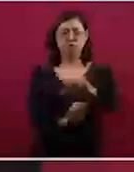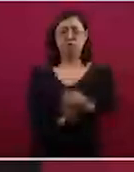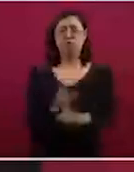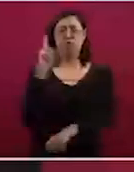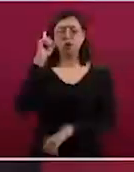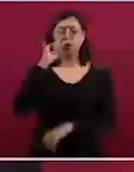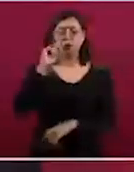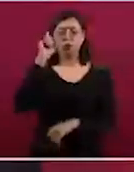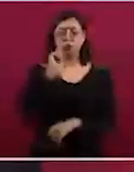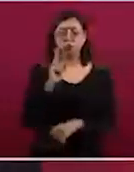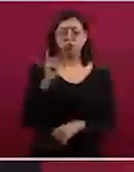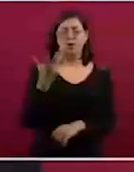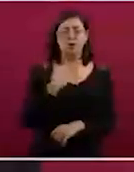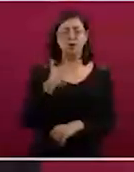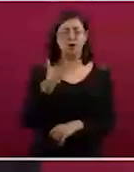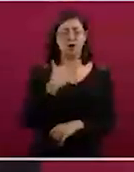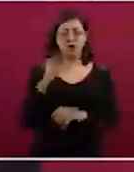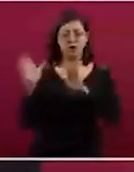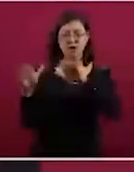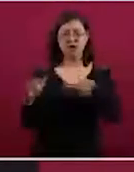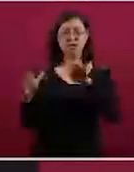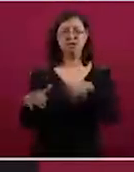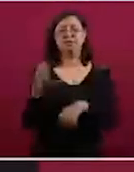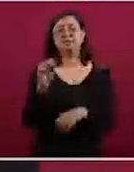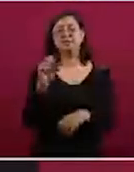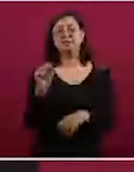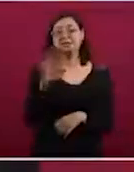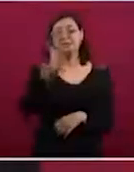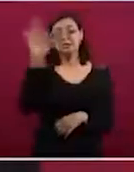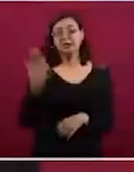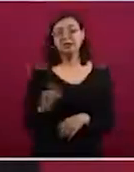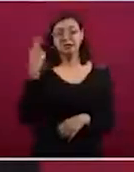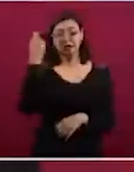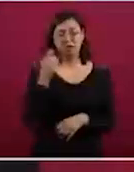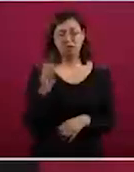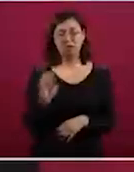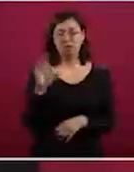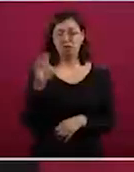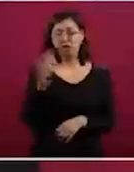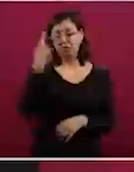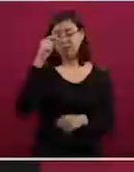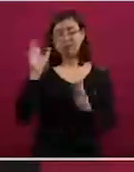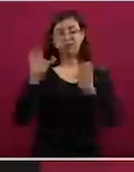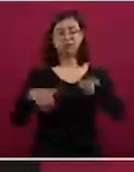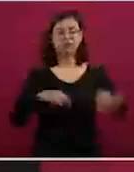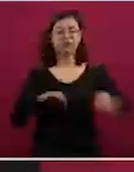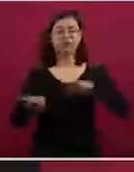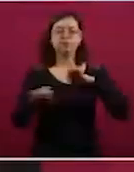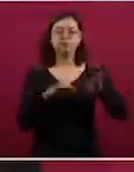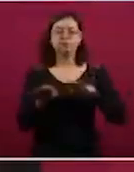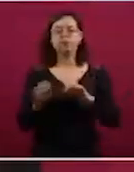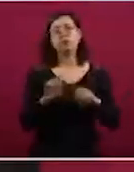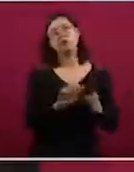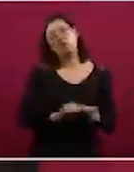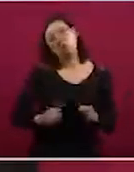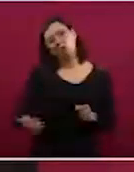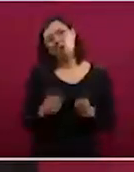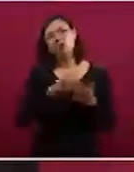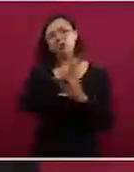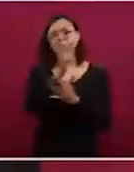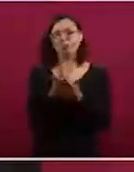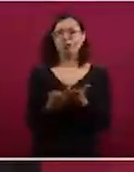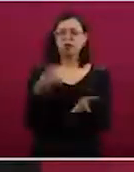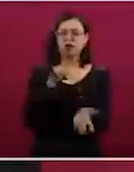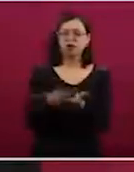representan casi el 60 por ciento de las becas para la inserción laboral, o el programa de